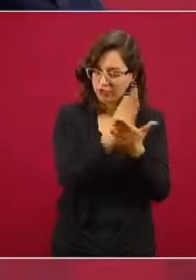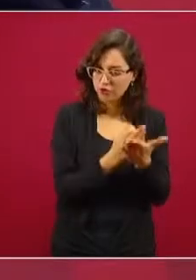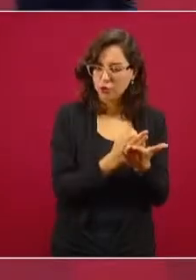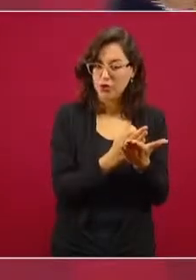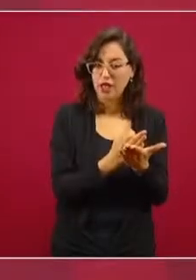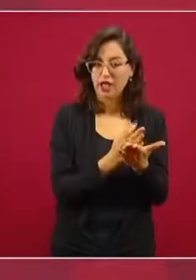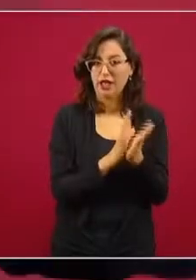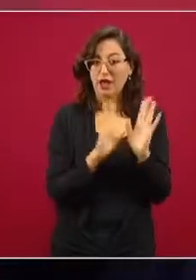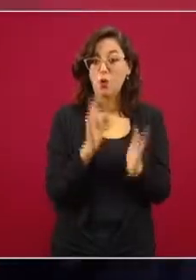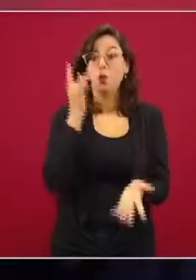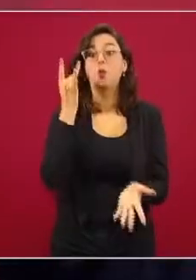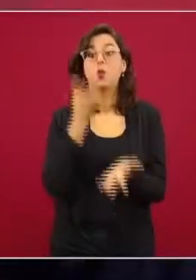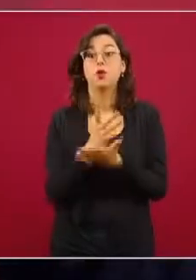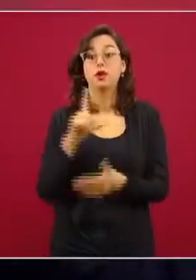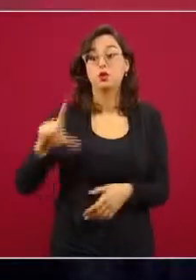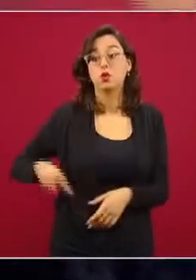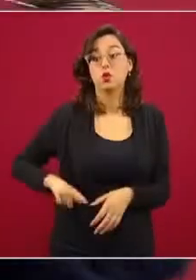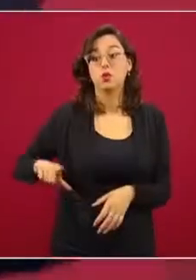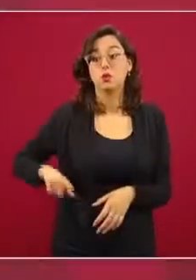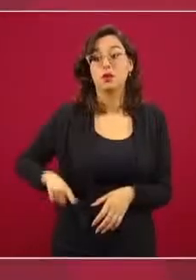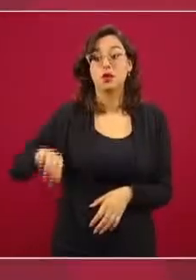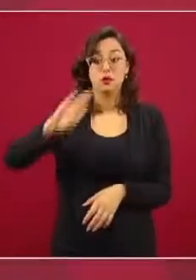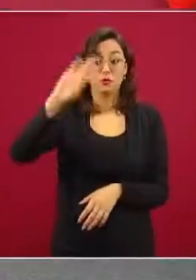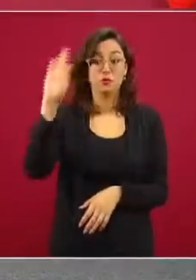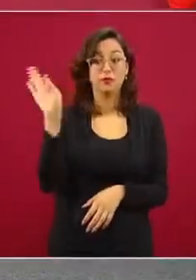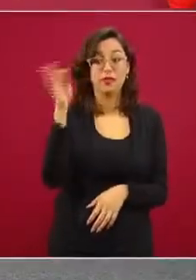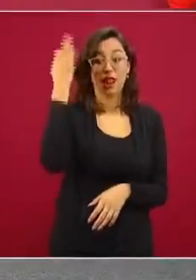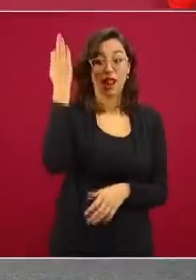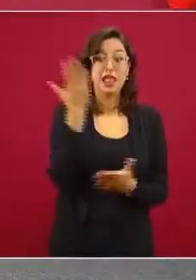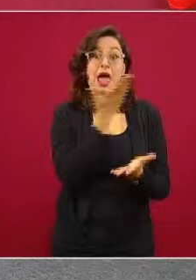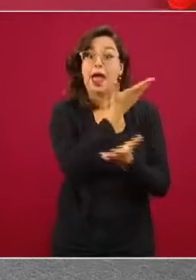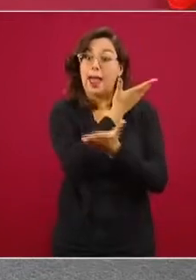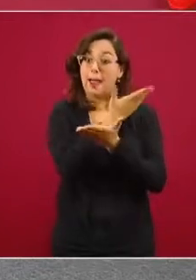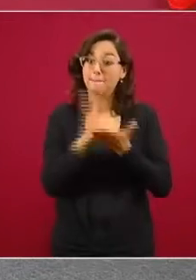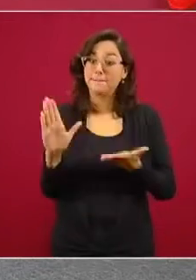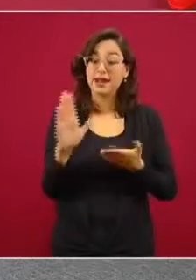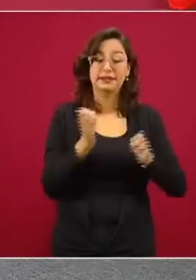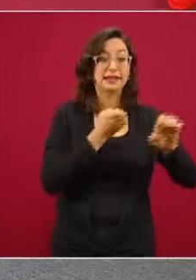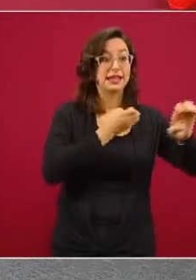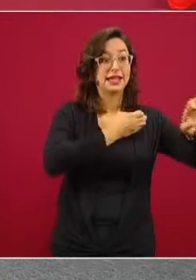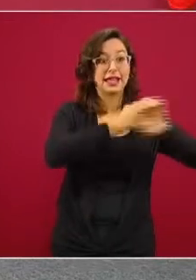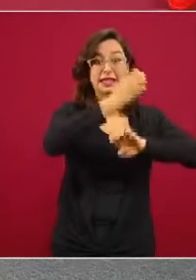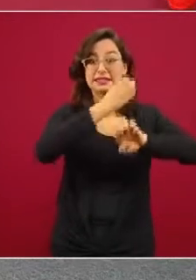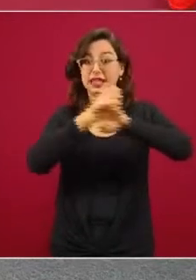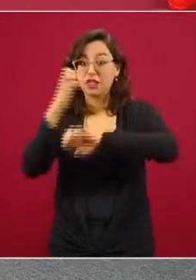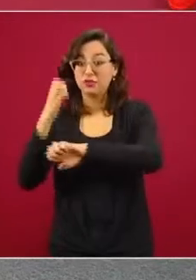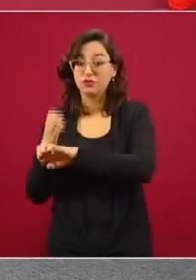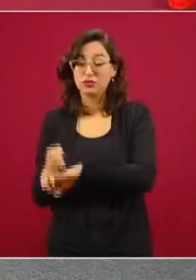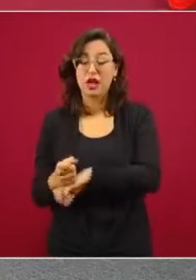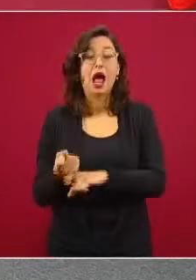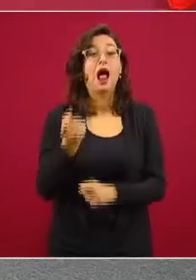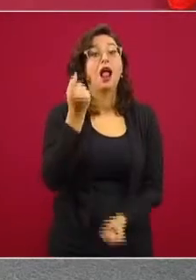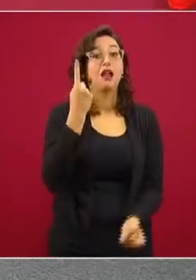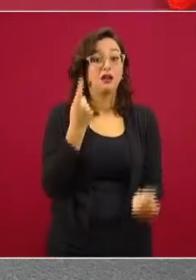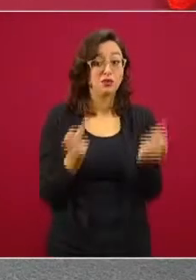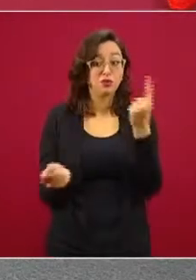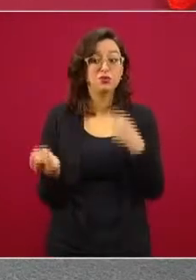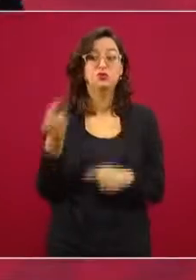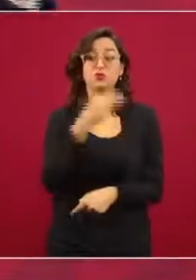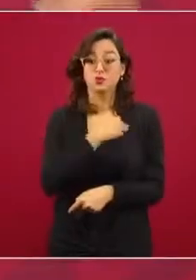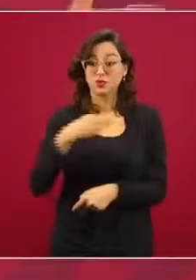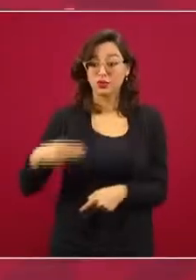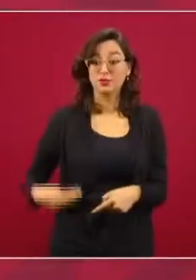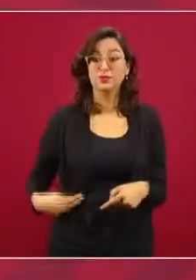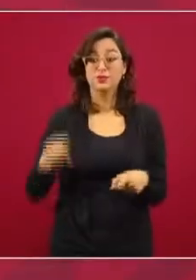imagínense, en los estados hay hasta municipios donde